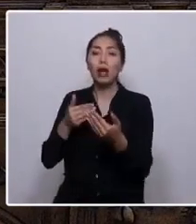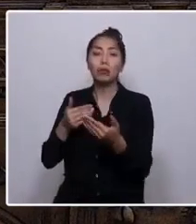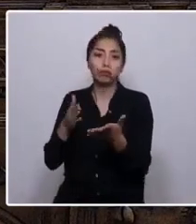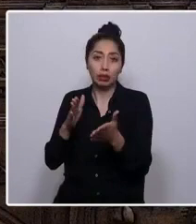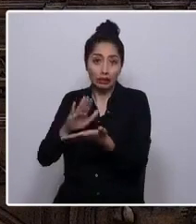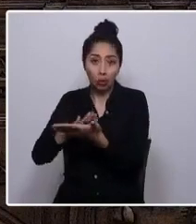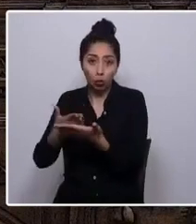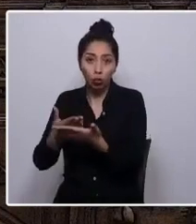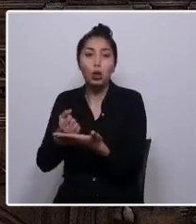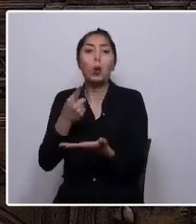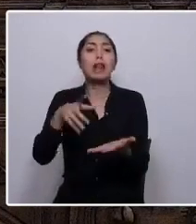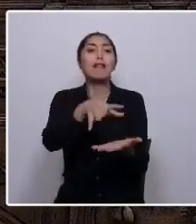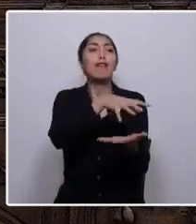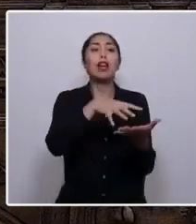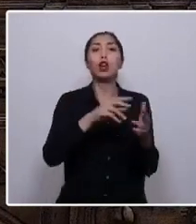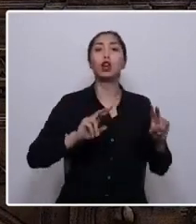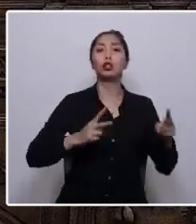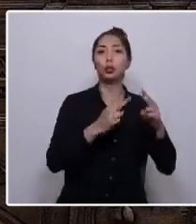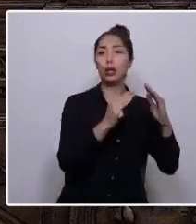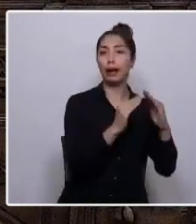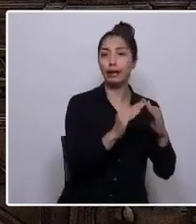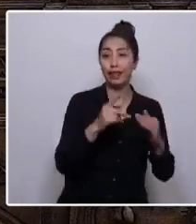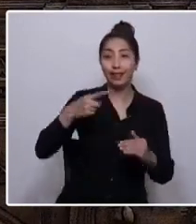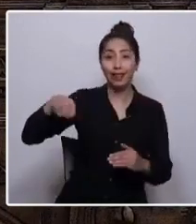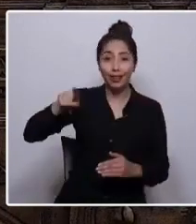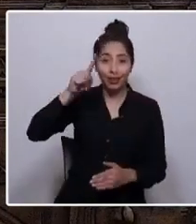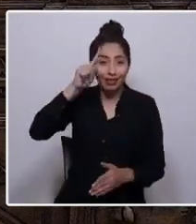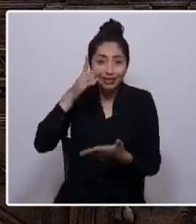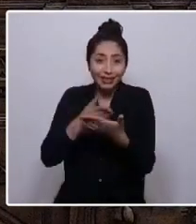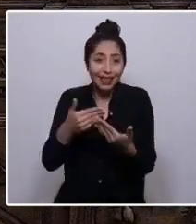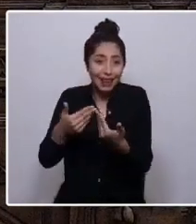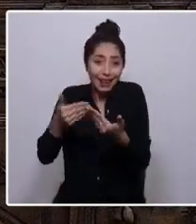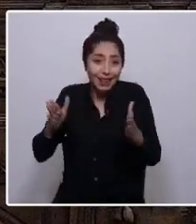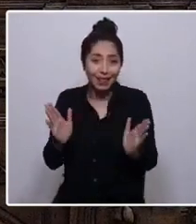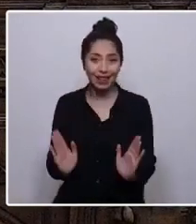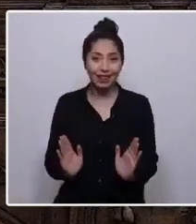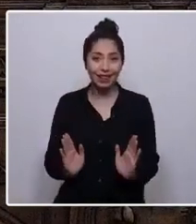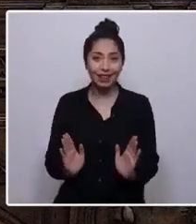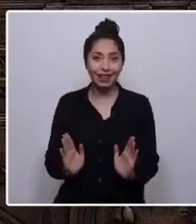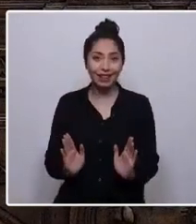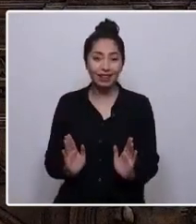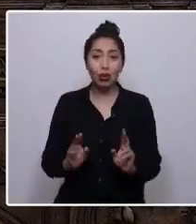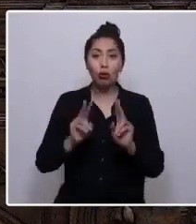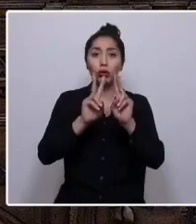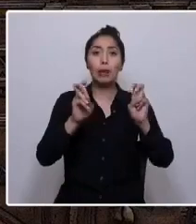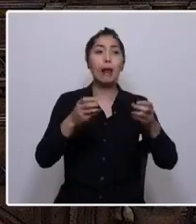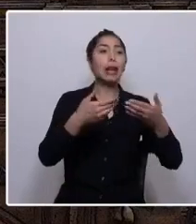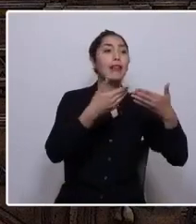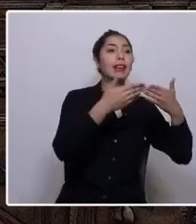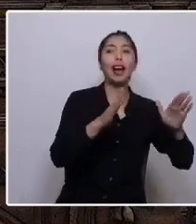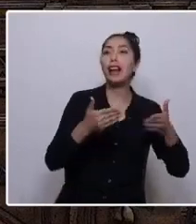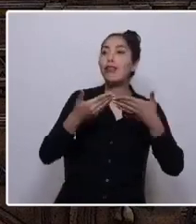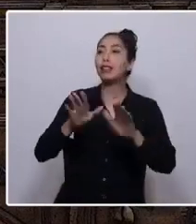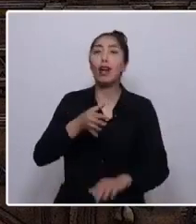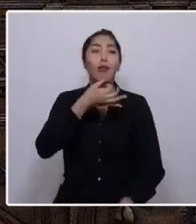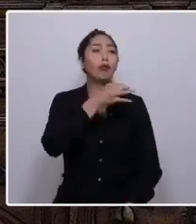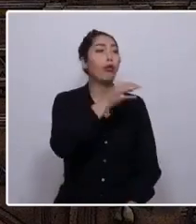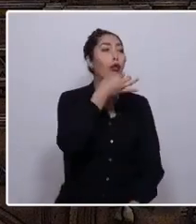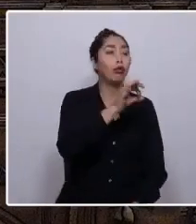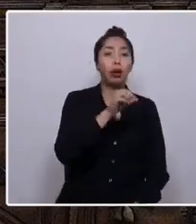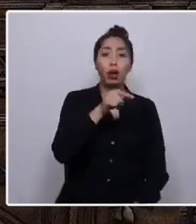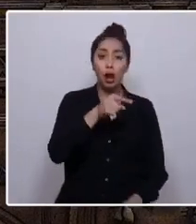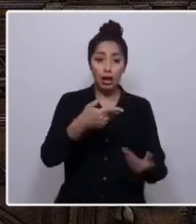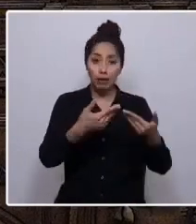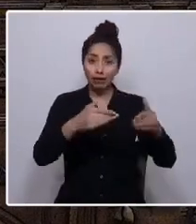Hacer realidad la libertad de la que tanto nos gusta hablar solo será posible si de una vez por